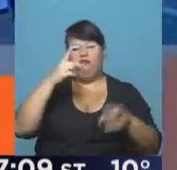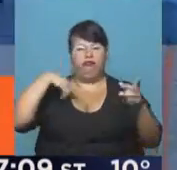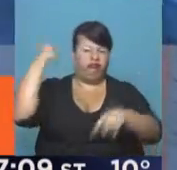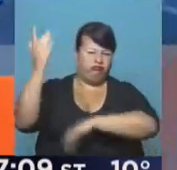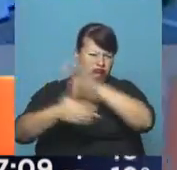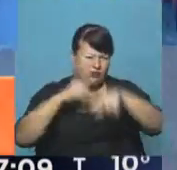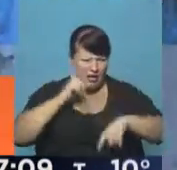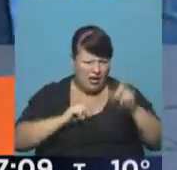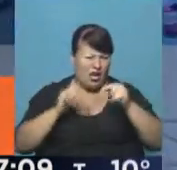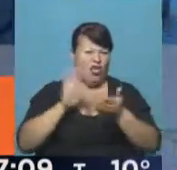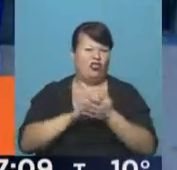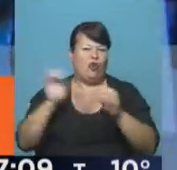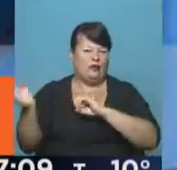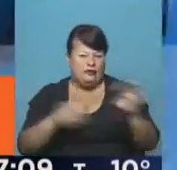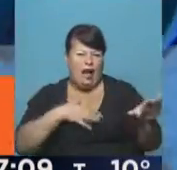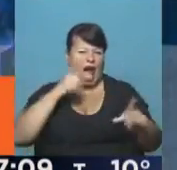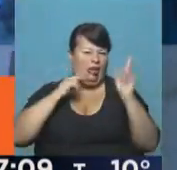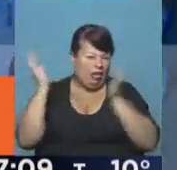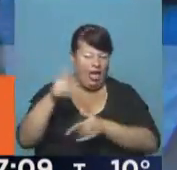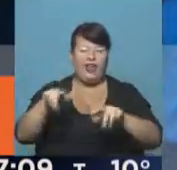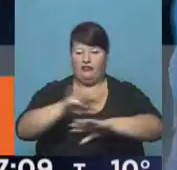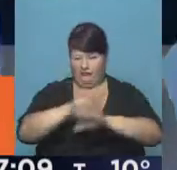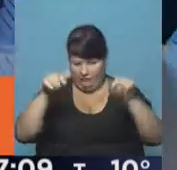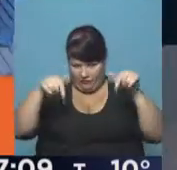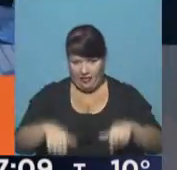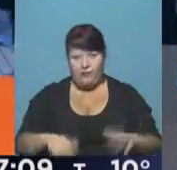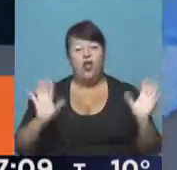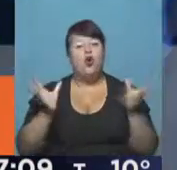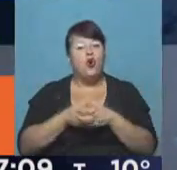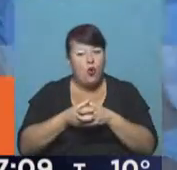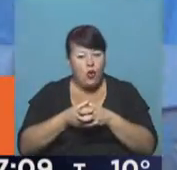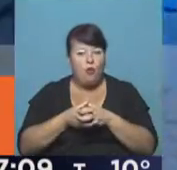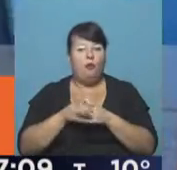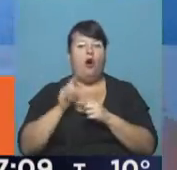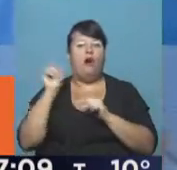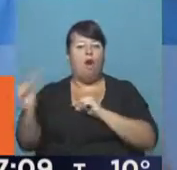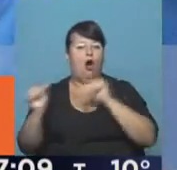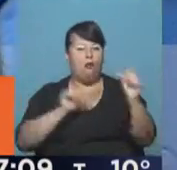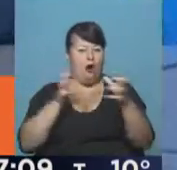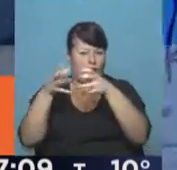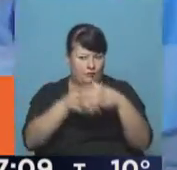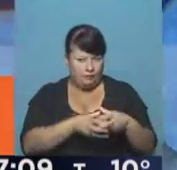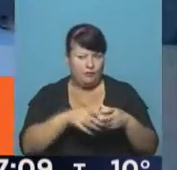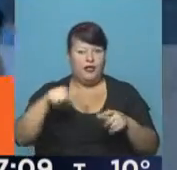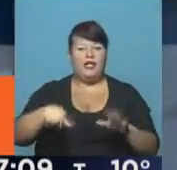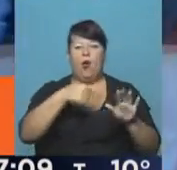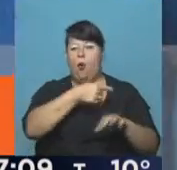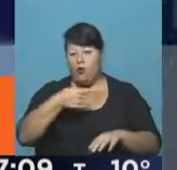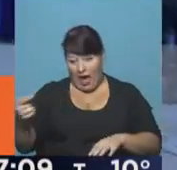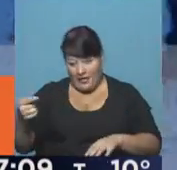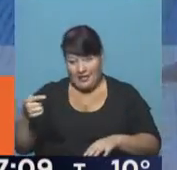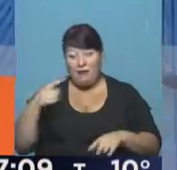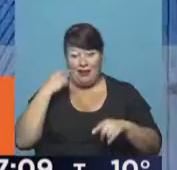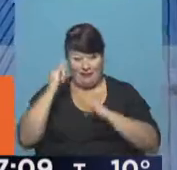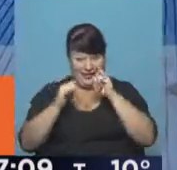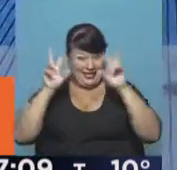todo ese inconveniente con ese desalojo violento y aquí estamos. Son grupos que se van a ir turnando, van a estar durante siete días, lo teníamos